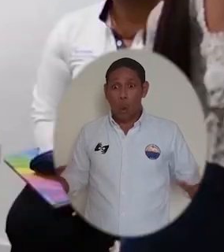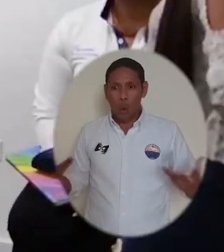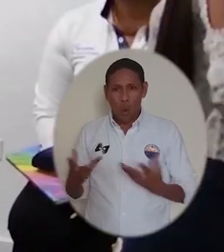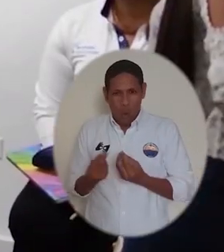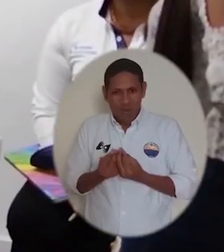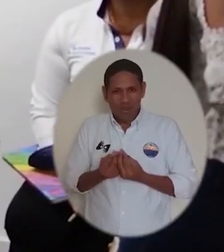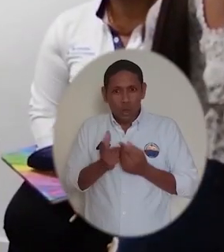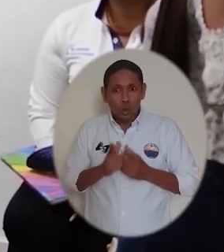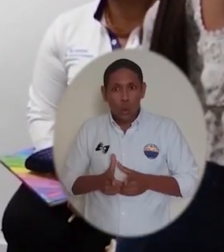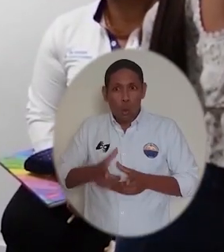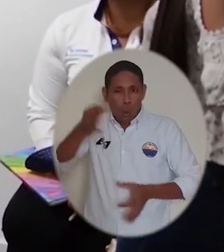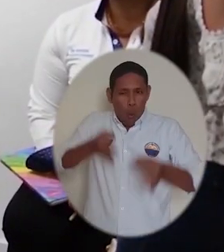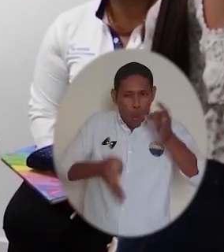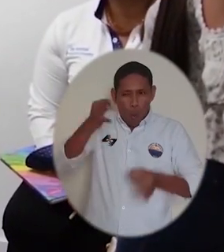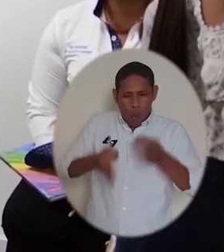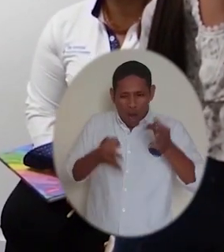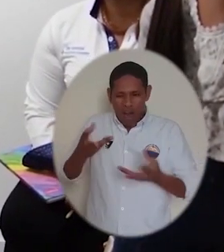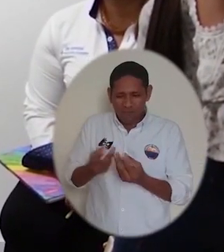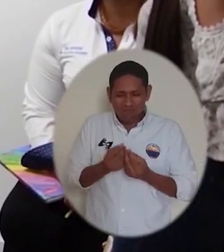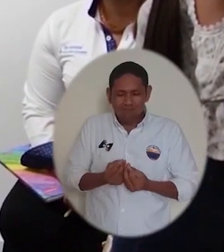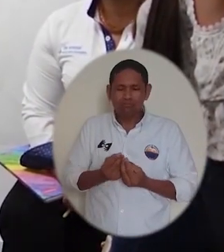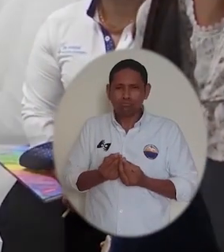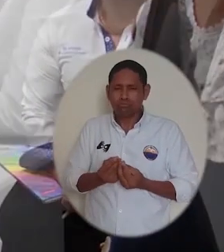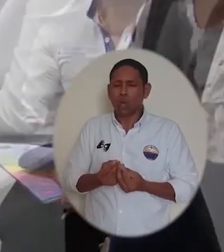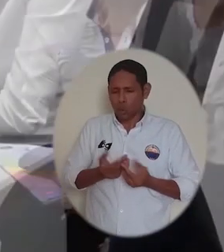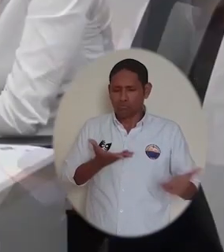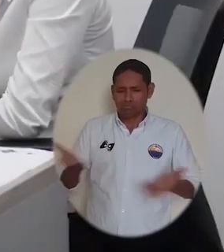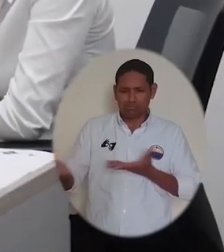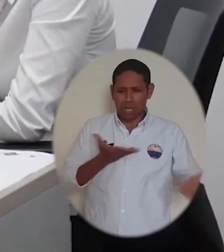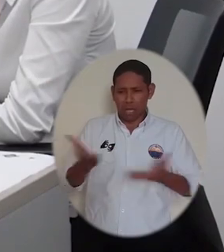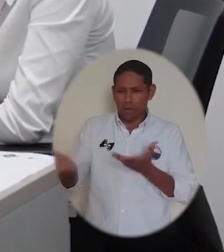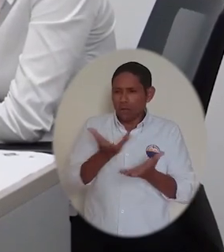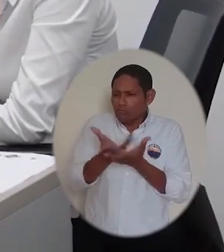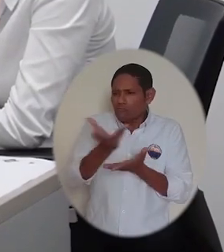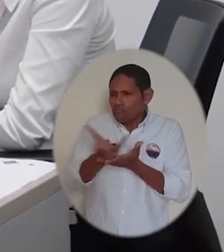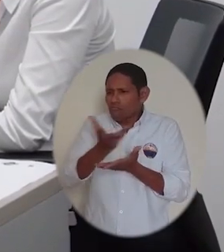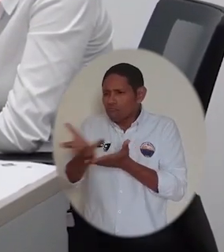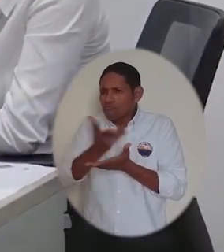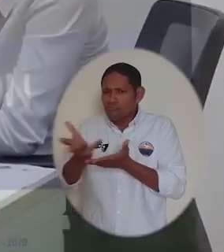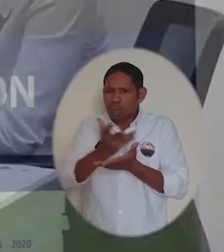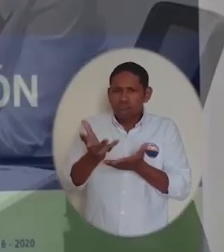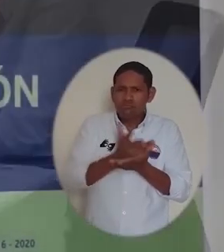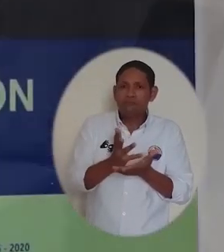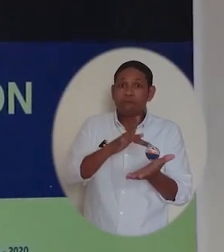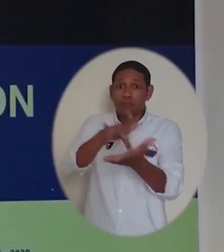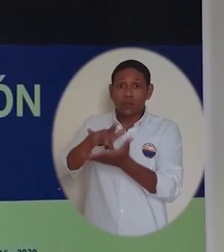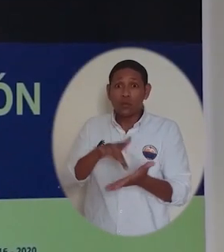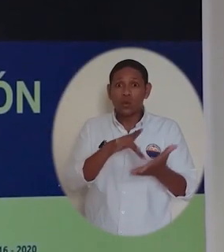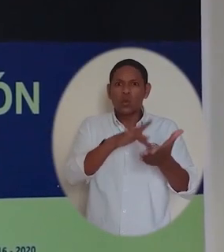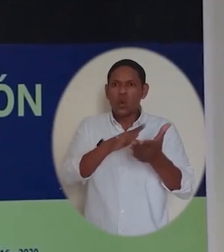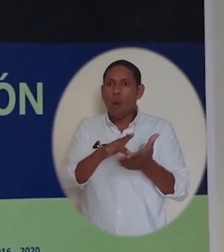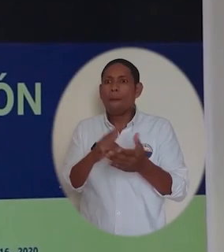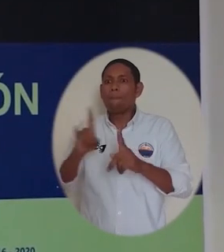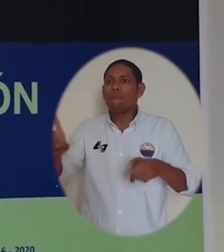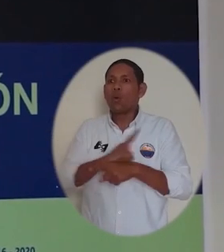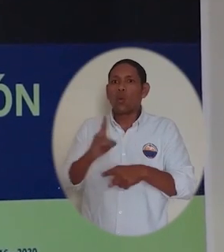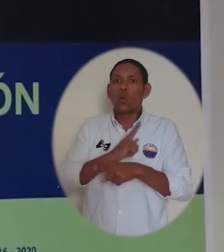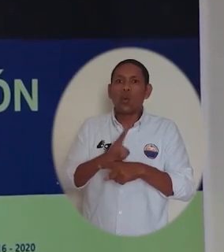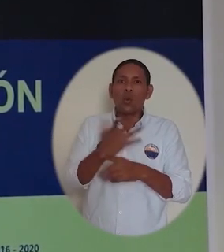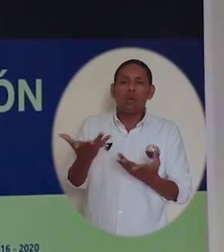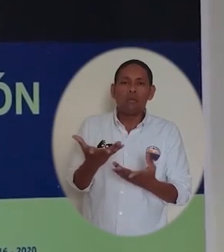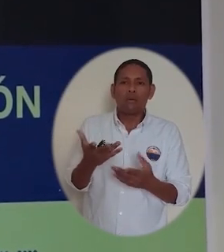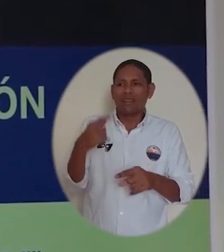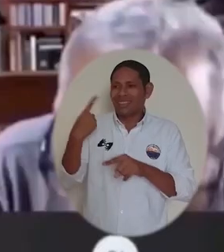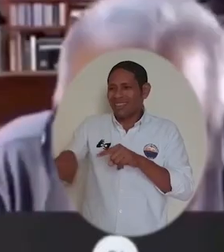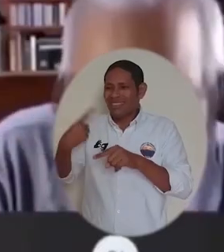adversidad, el consultorio jurídico y centro de conciliación de la Universidad del Magdalena ha continuado prestando sus servicios de asesoría y asistencia